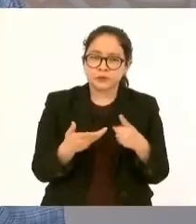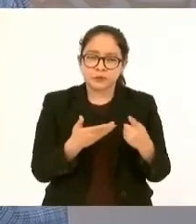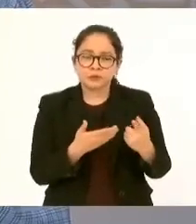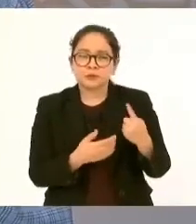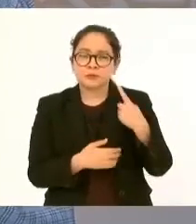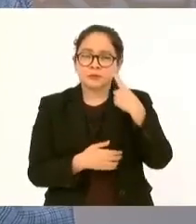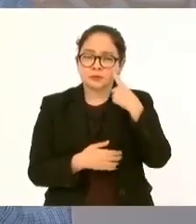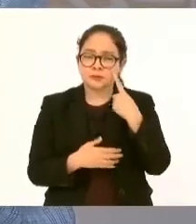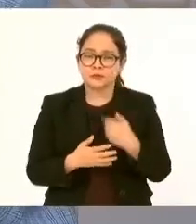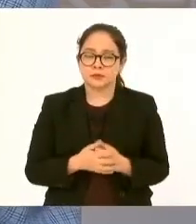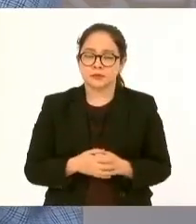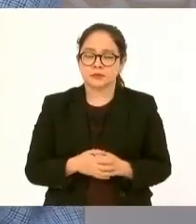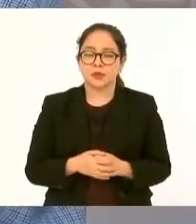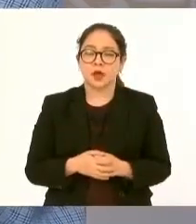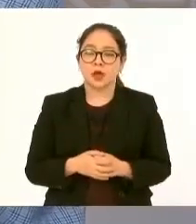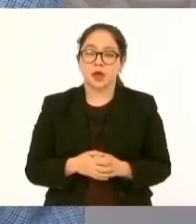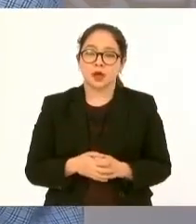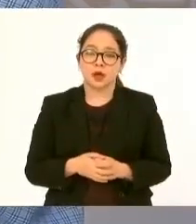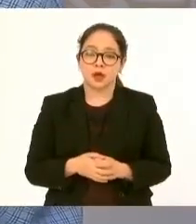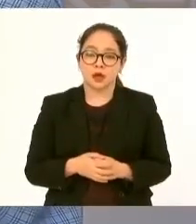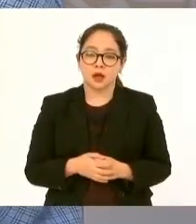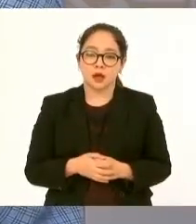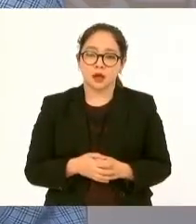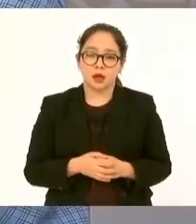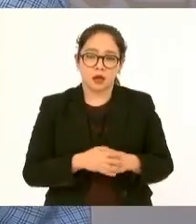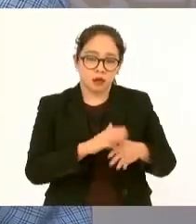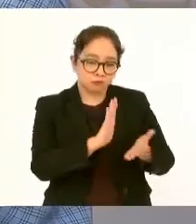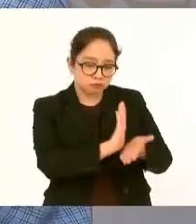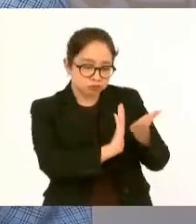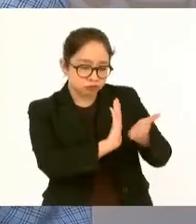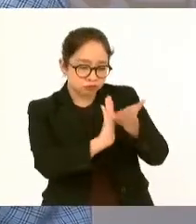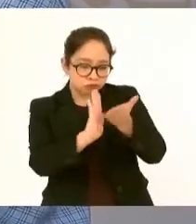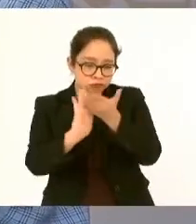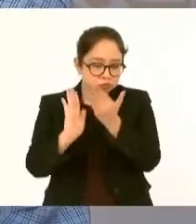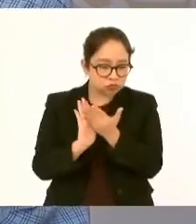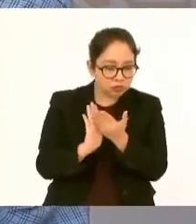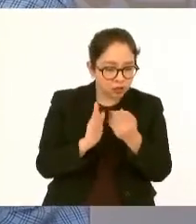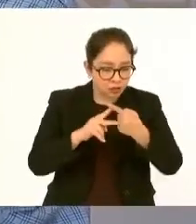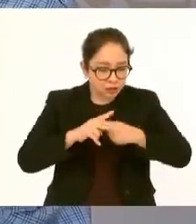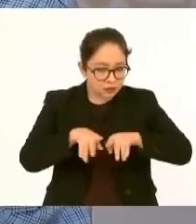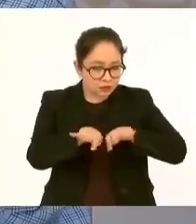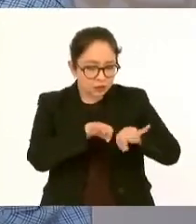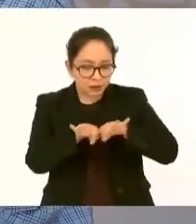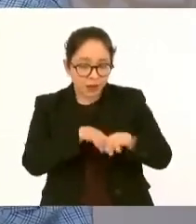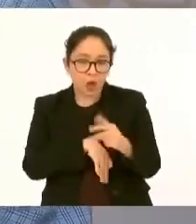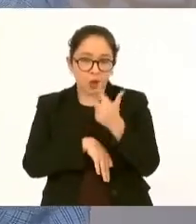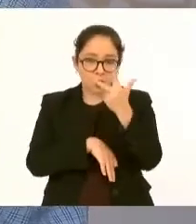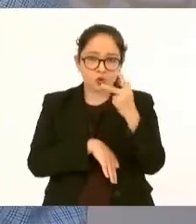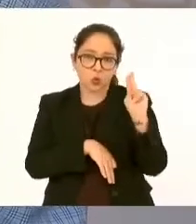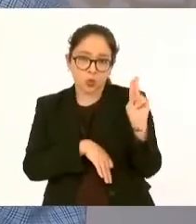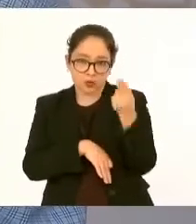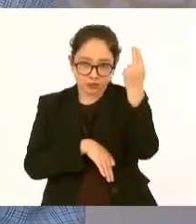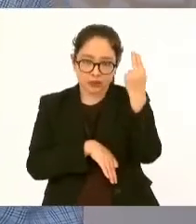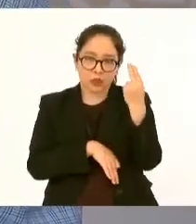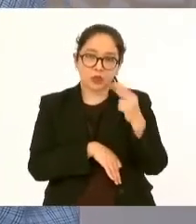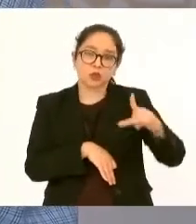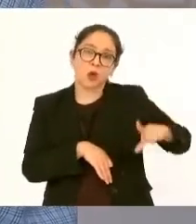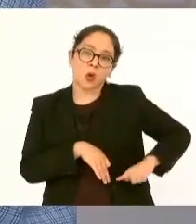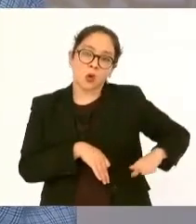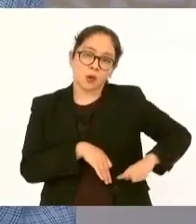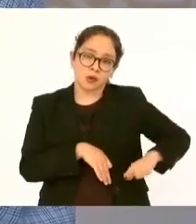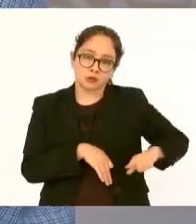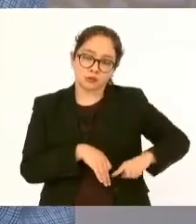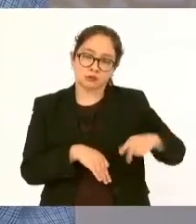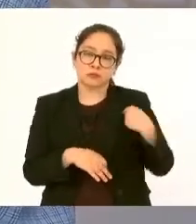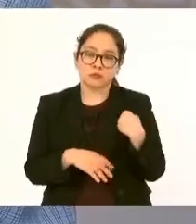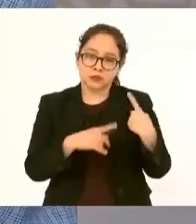ocho universidades públicas en las distintas regiones del Estado,